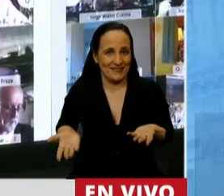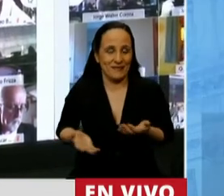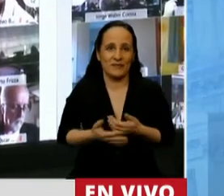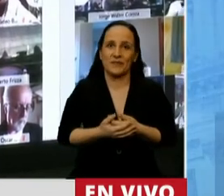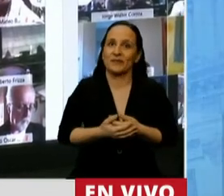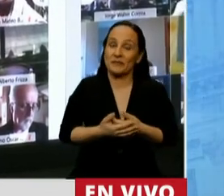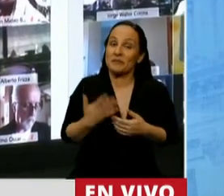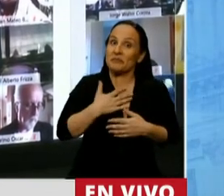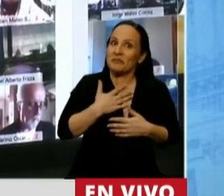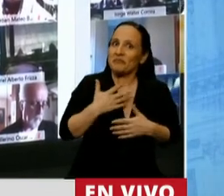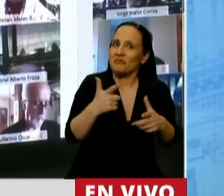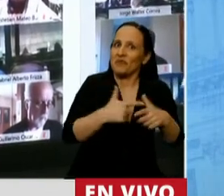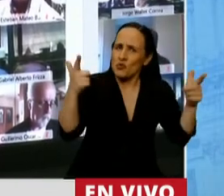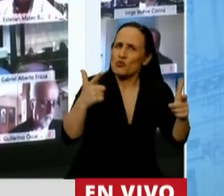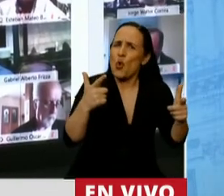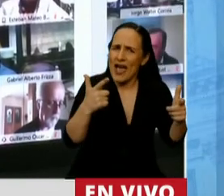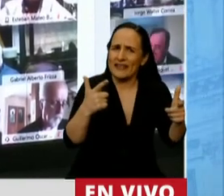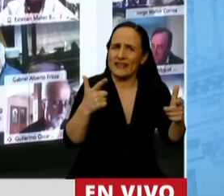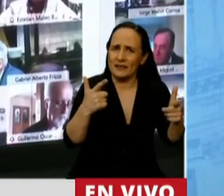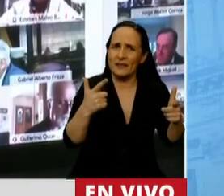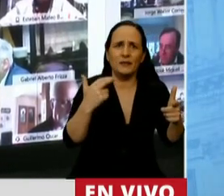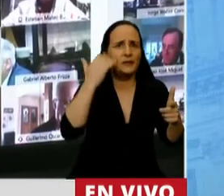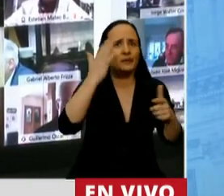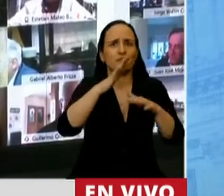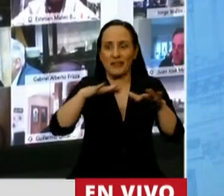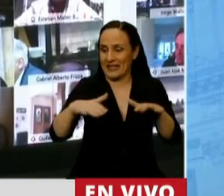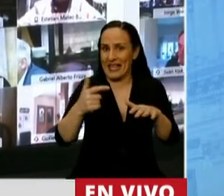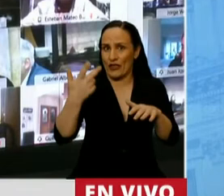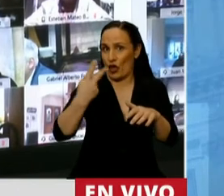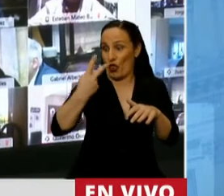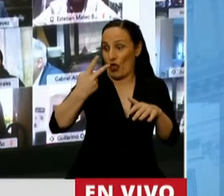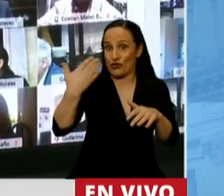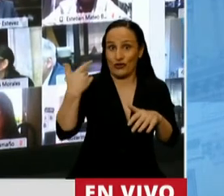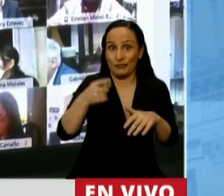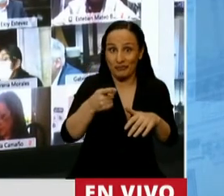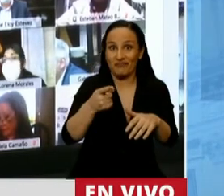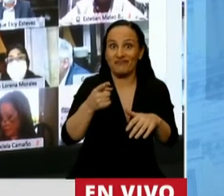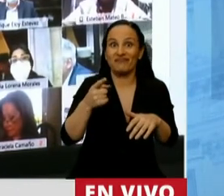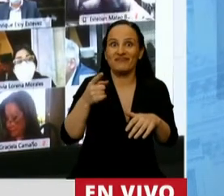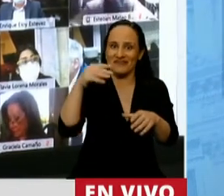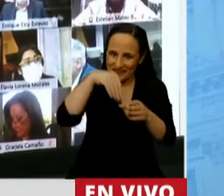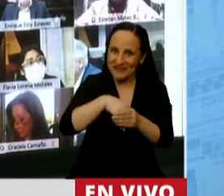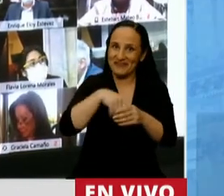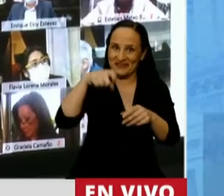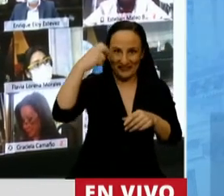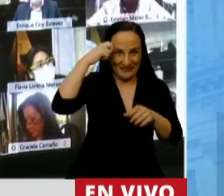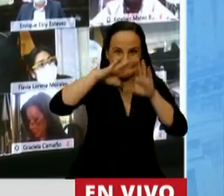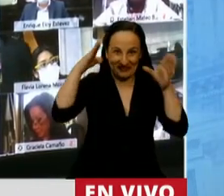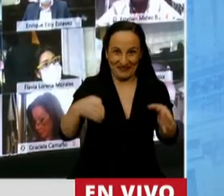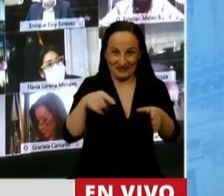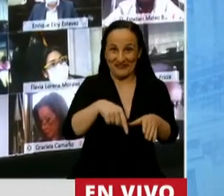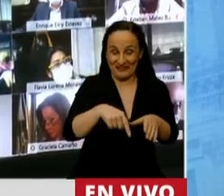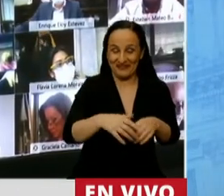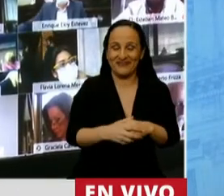Tuvimos la suerte de tener dos nietos hasta no hace mucho como compañeros en este recinto